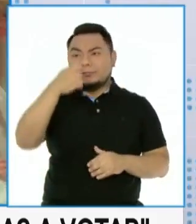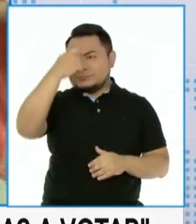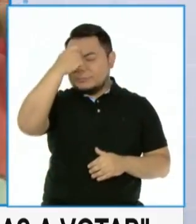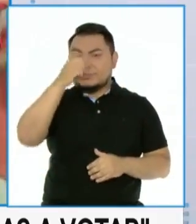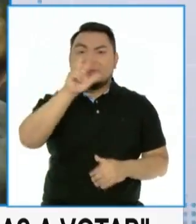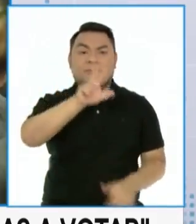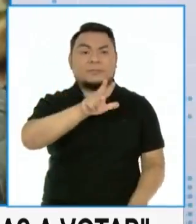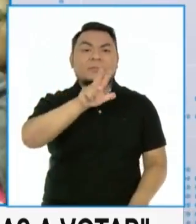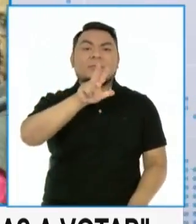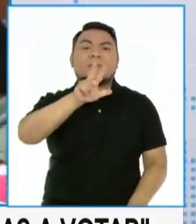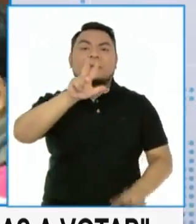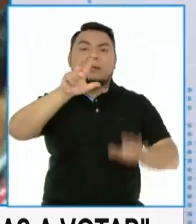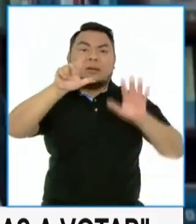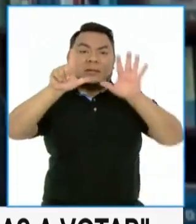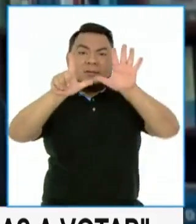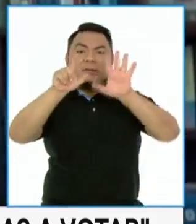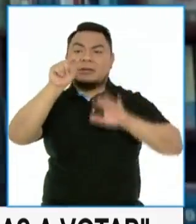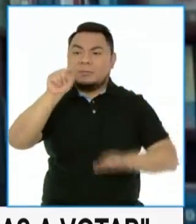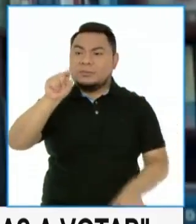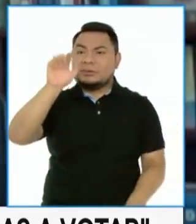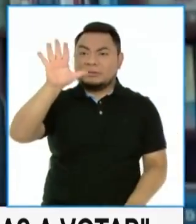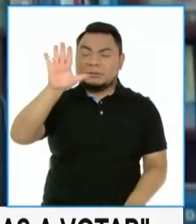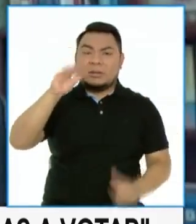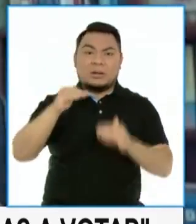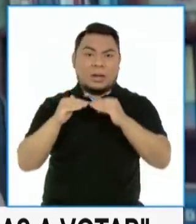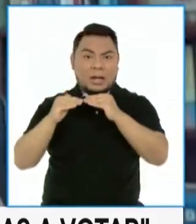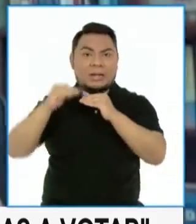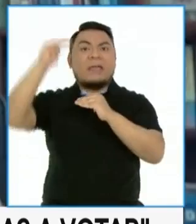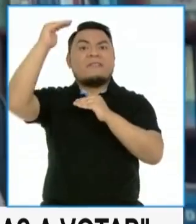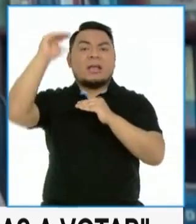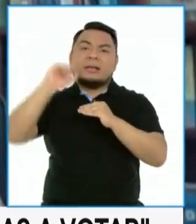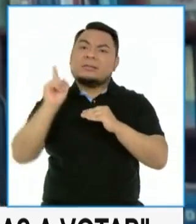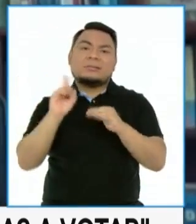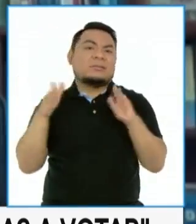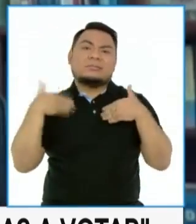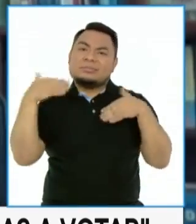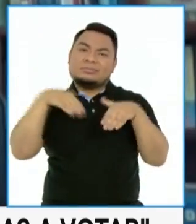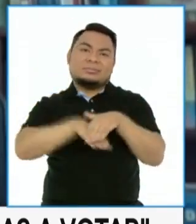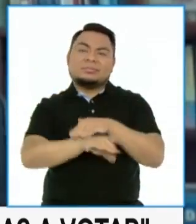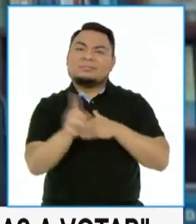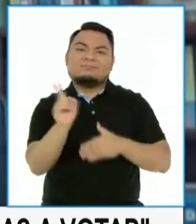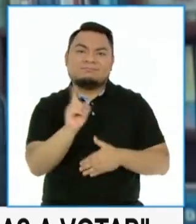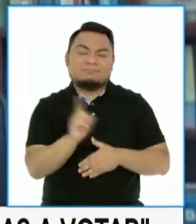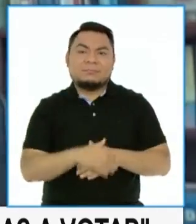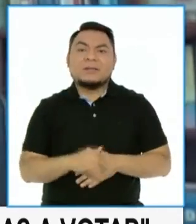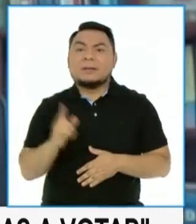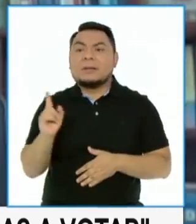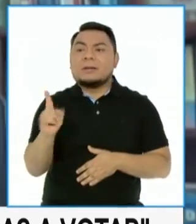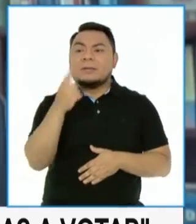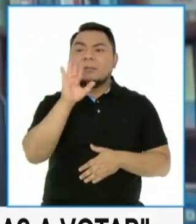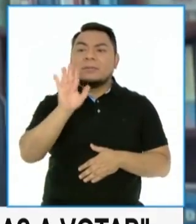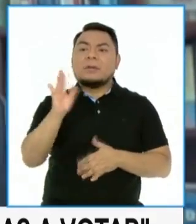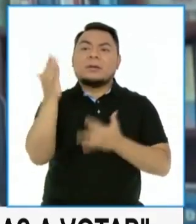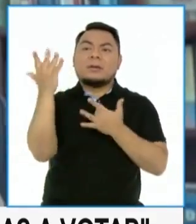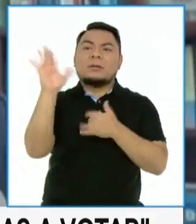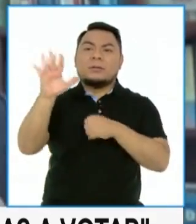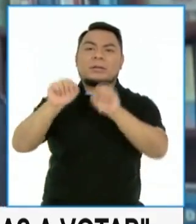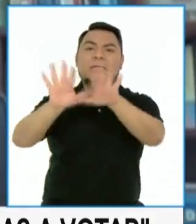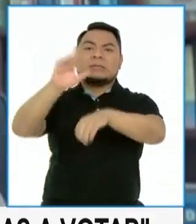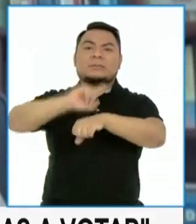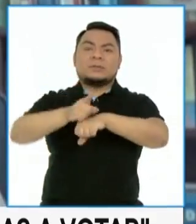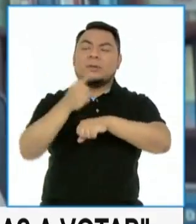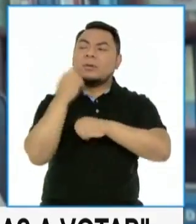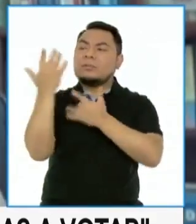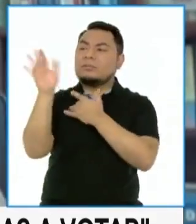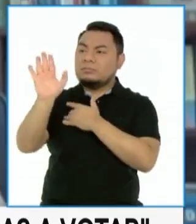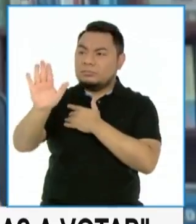.5 hacia arriba, no les permitimos el ingreso. Primero los hacemos esperar unos 15 minutos porque